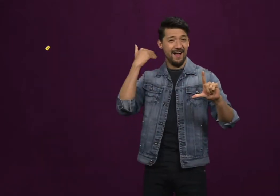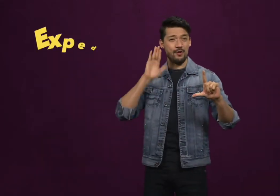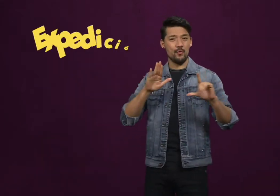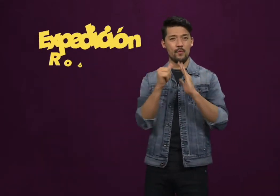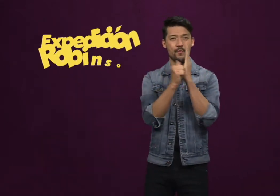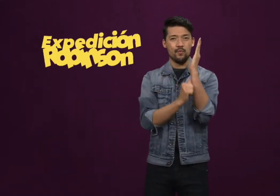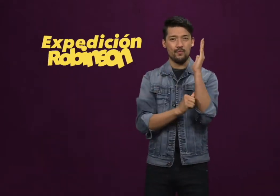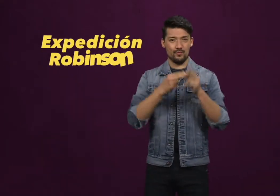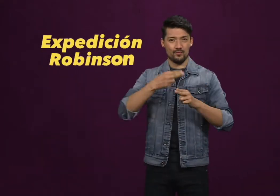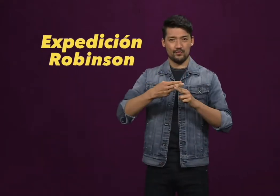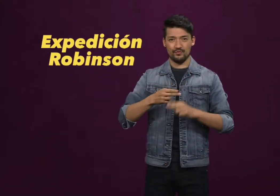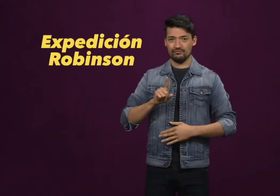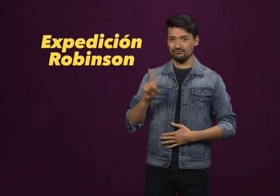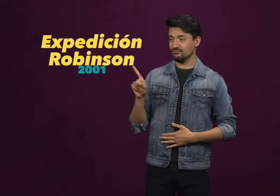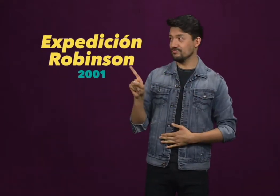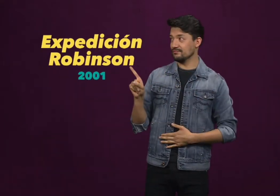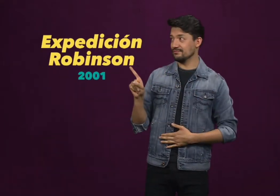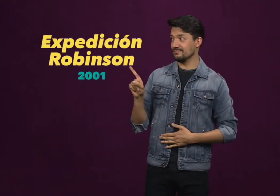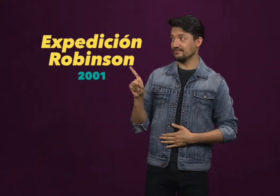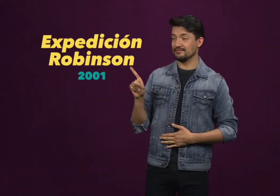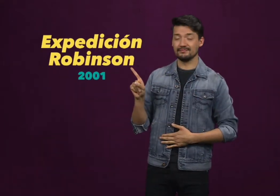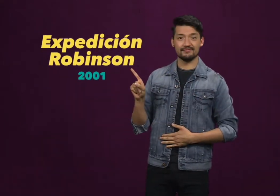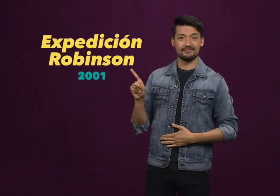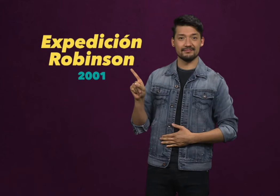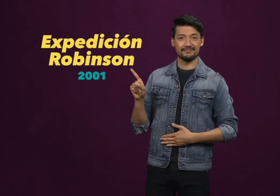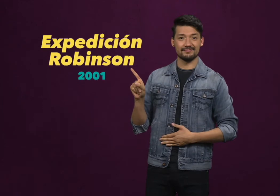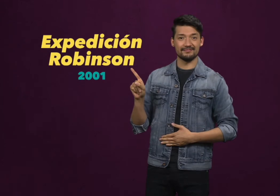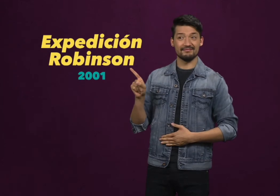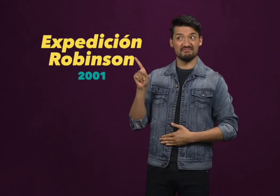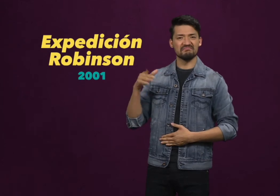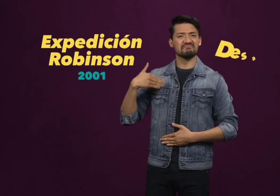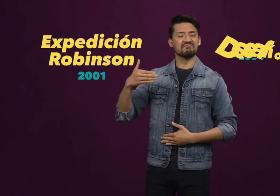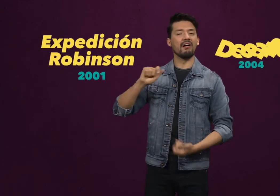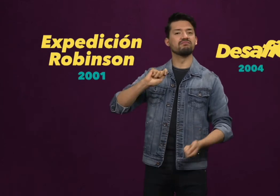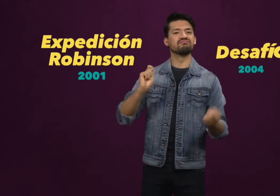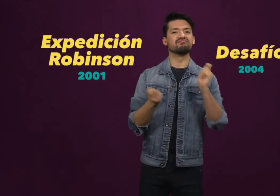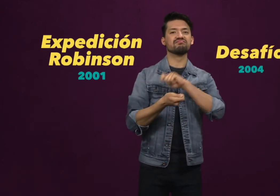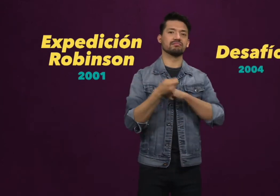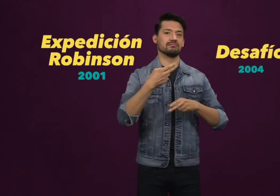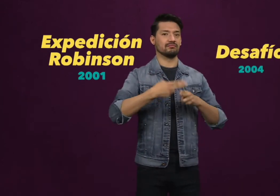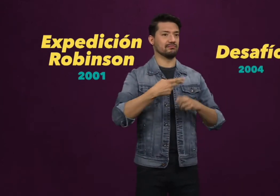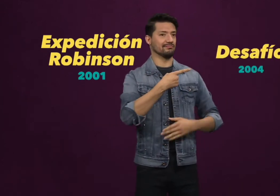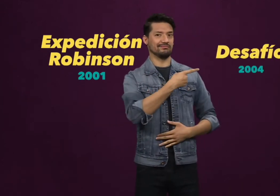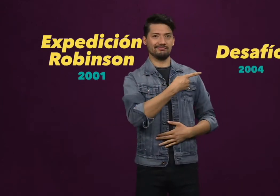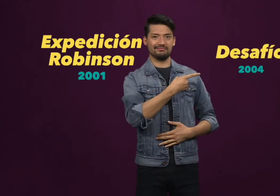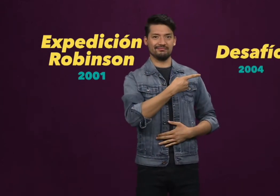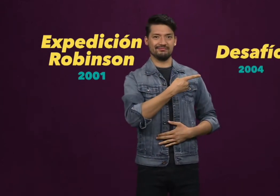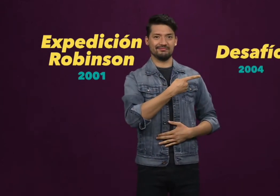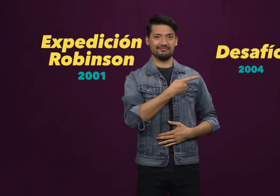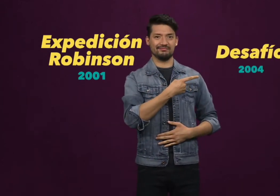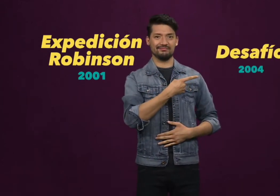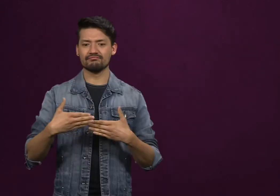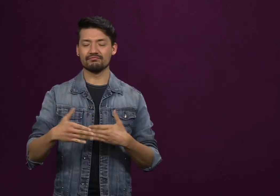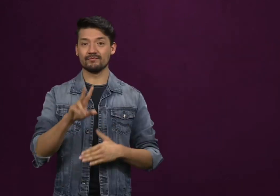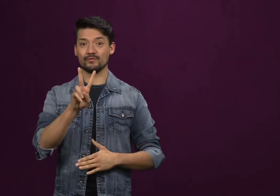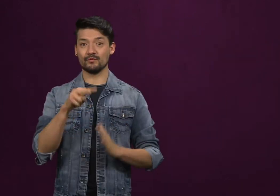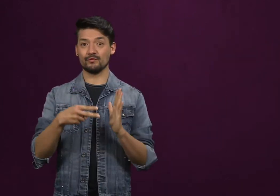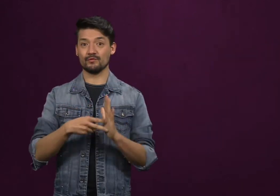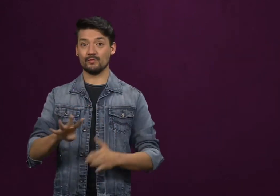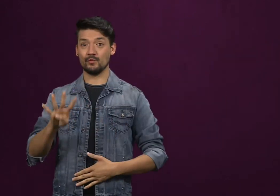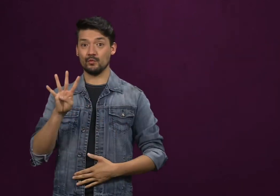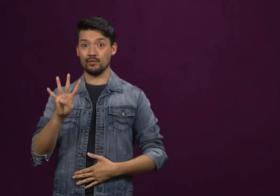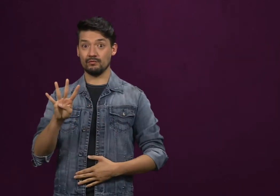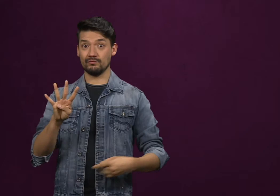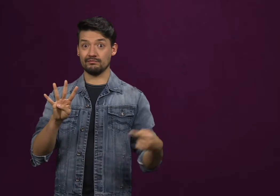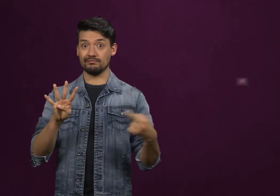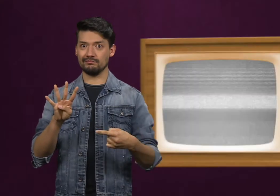adaptó Expedición Robinson y sacó el desafío en el año 2004. También en